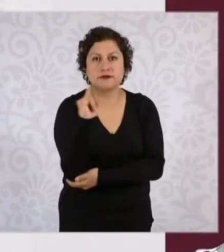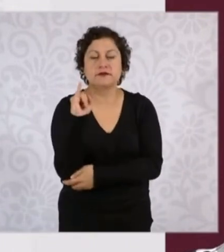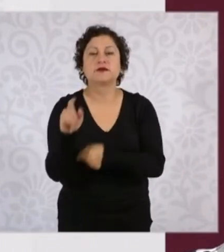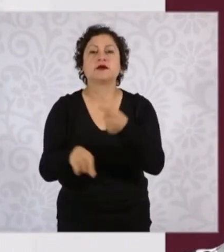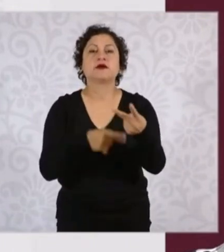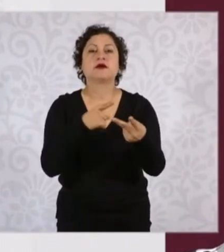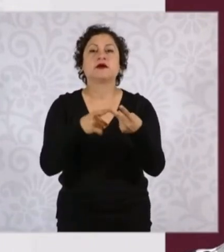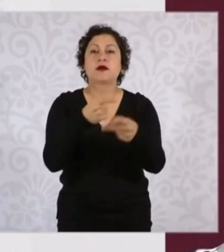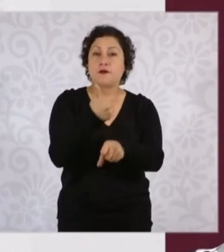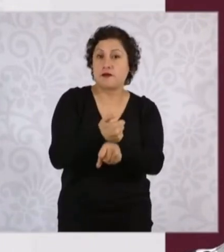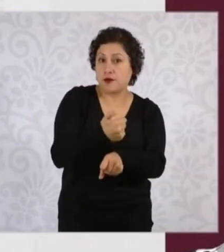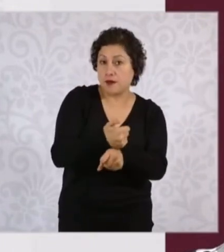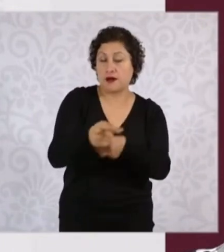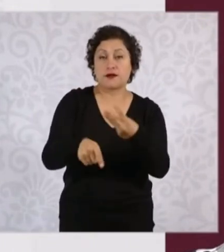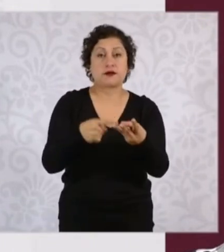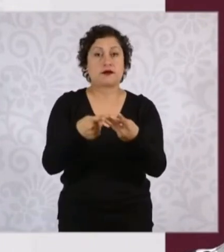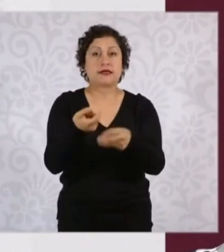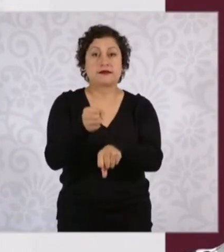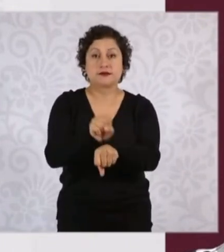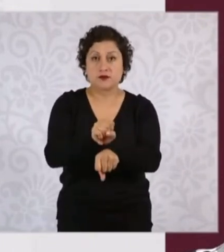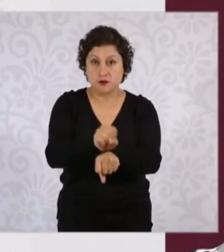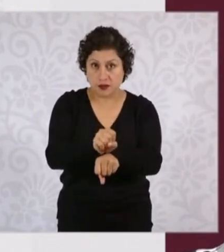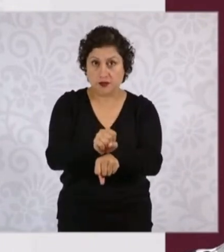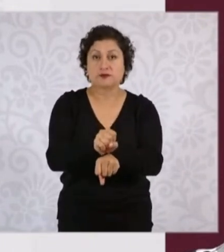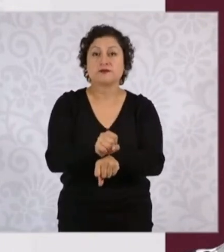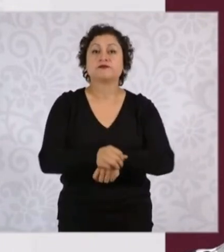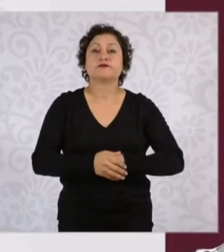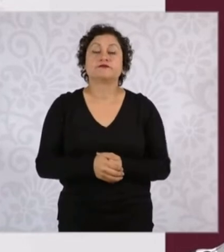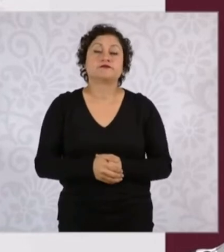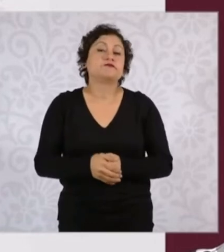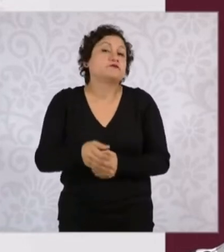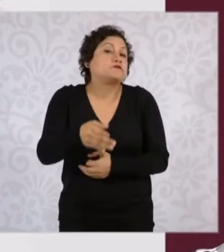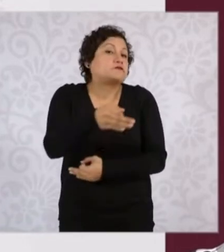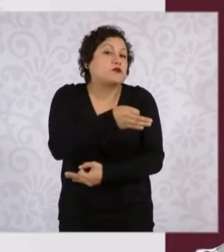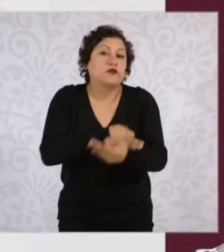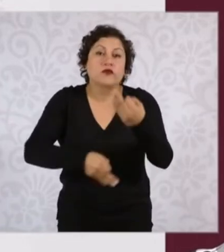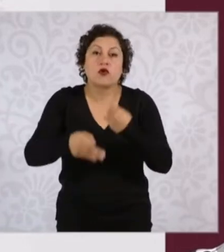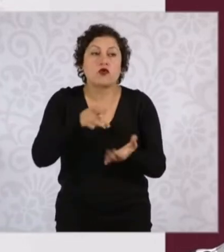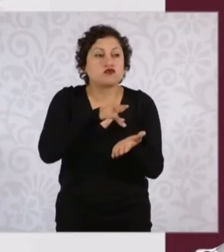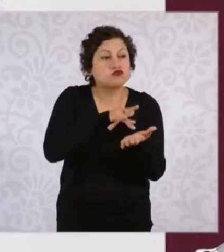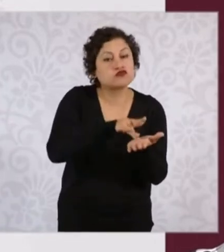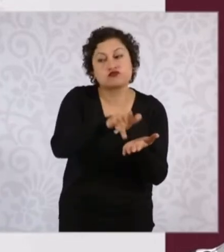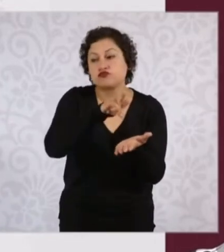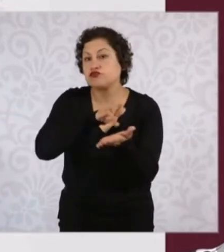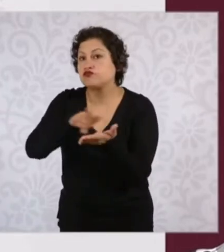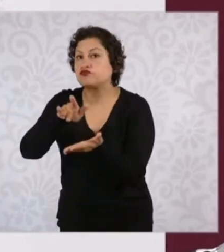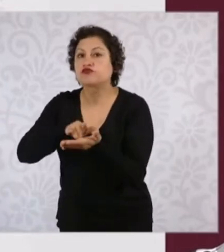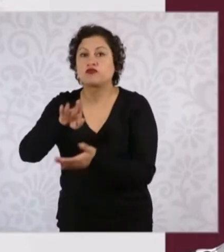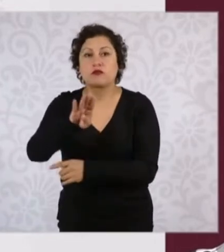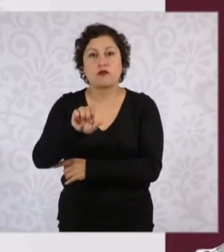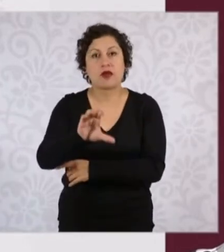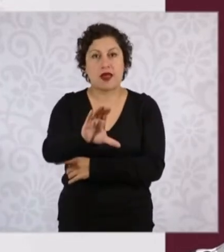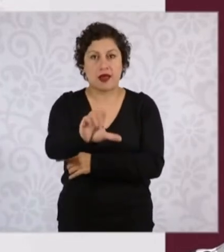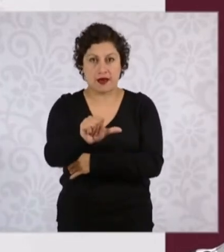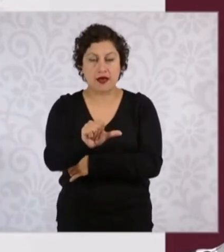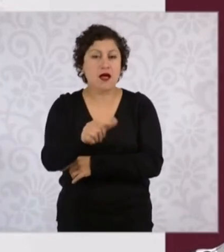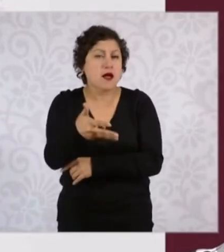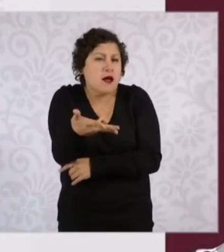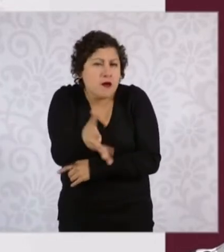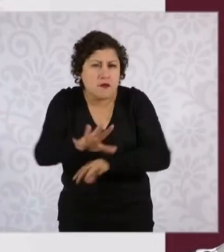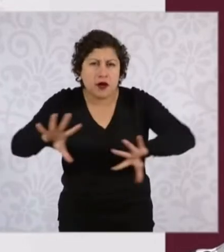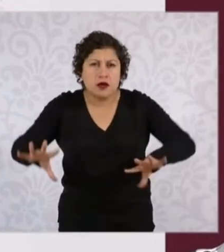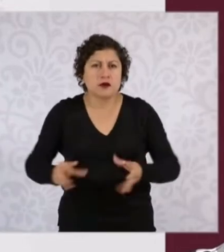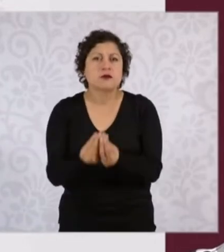y secundaria. Para todos tendrán una beca. Esto es un universo de 21